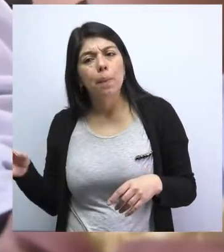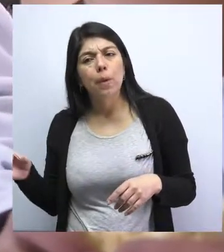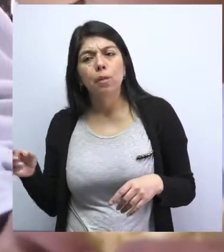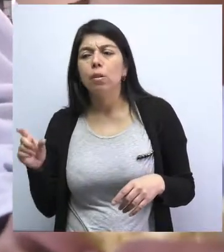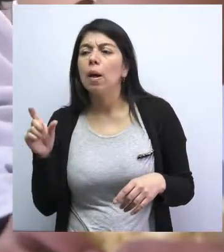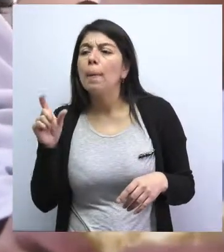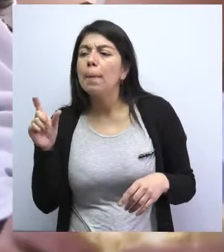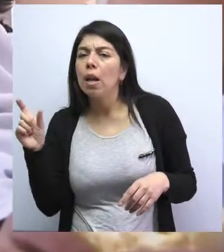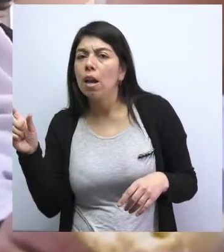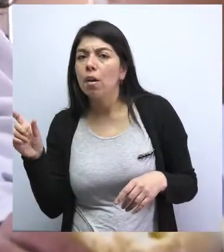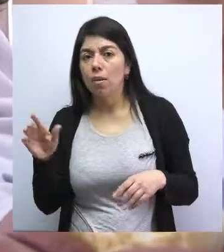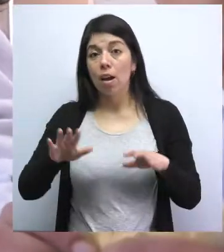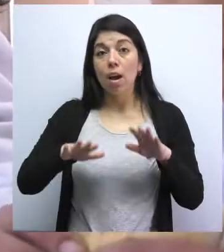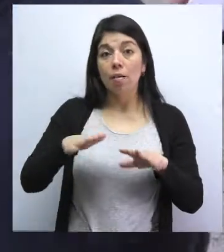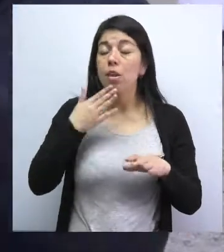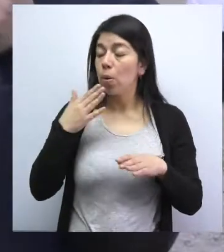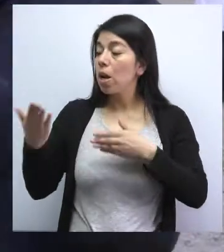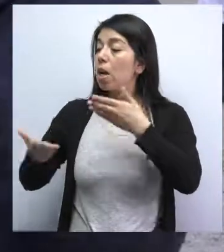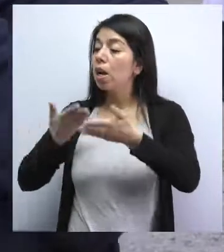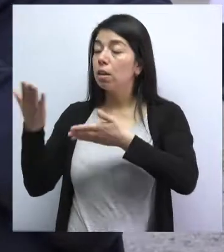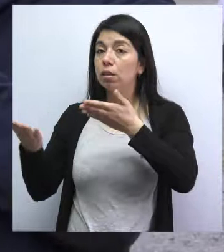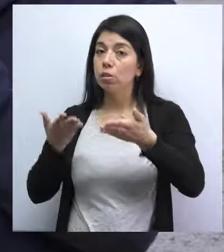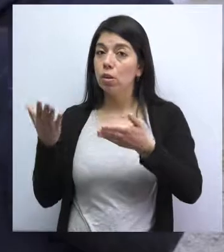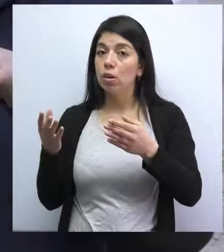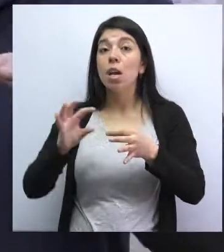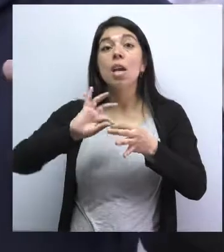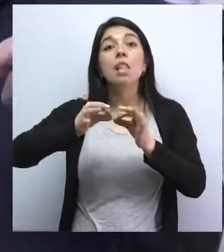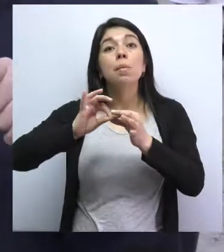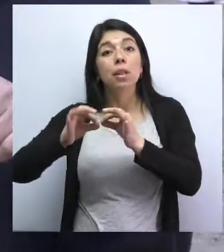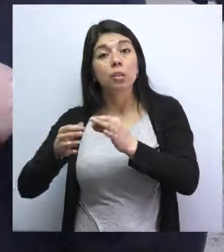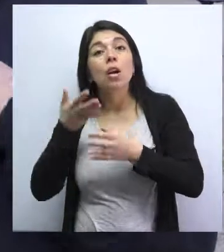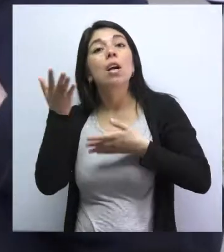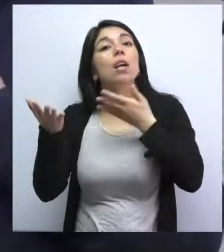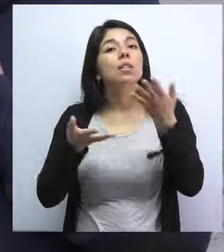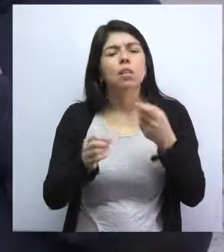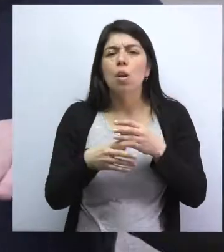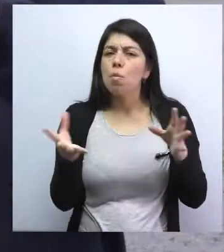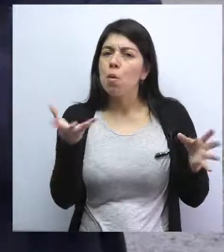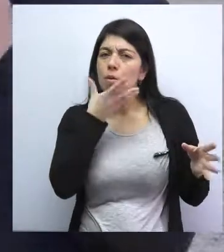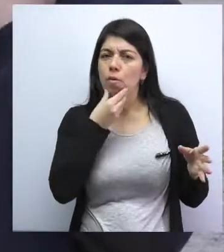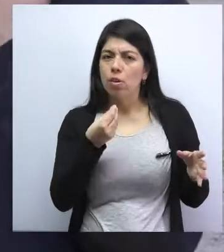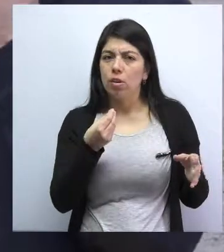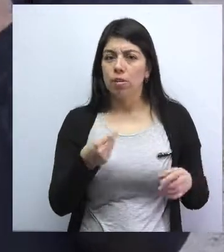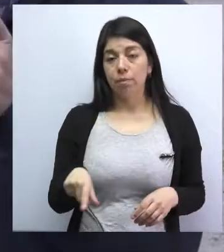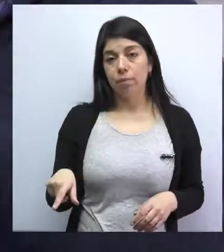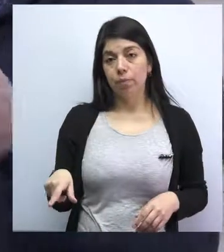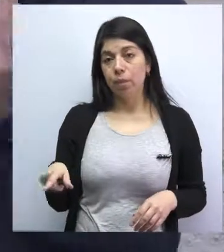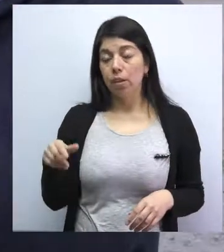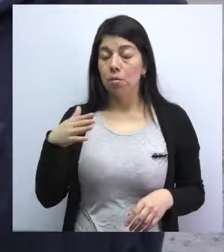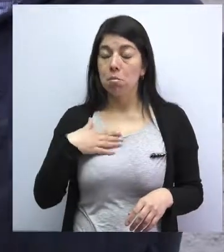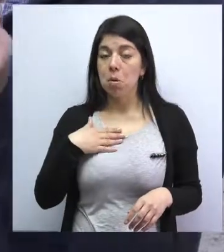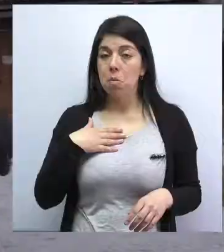Por ejemplo, en canciones, él hace canciones con los niños y salen muy bonitas. Y a él le encanta.